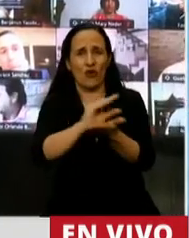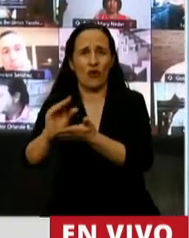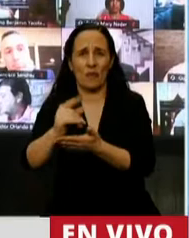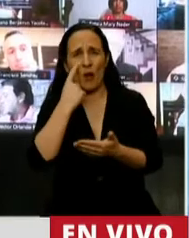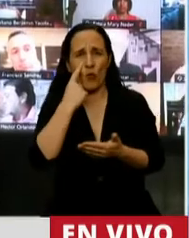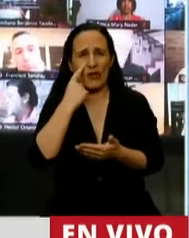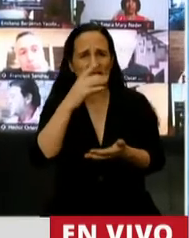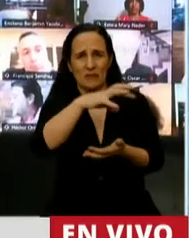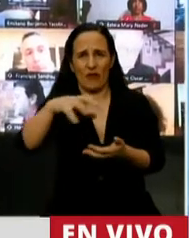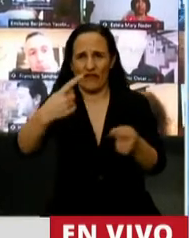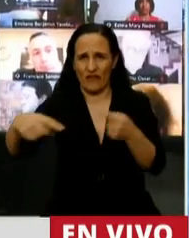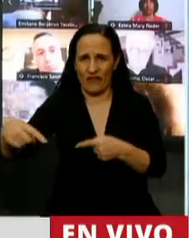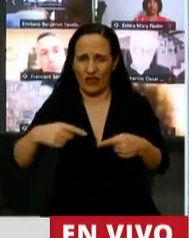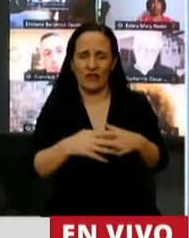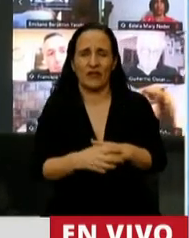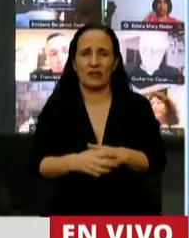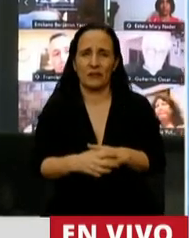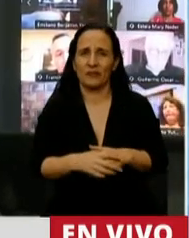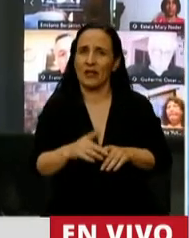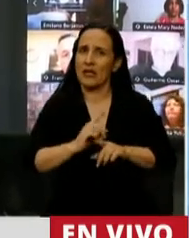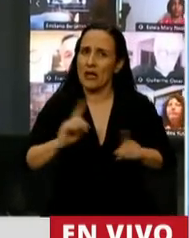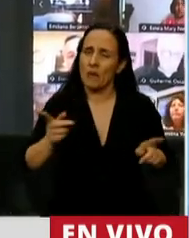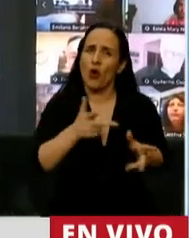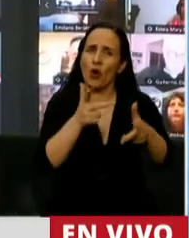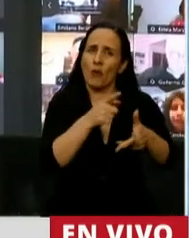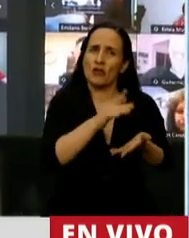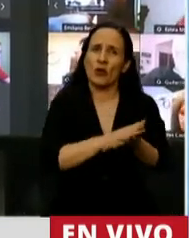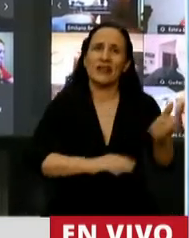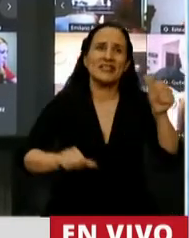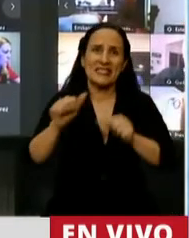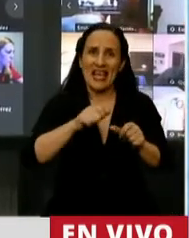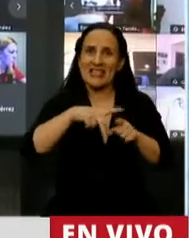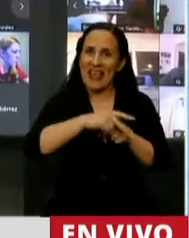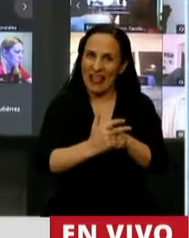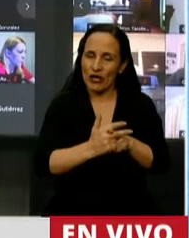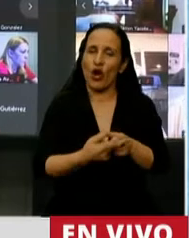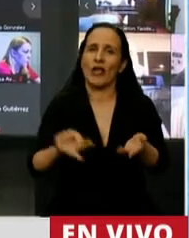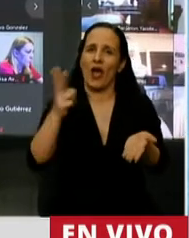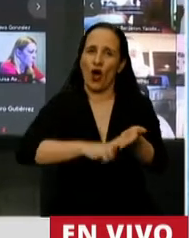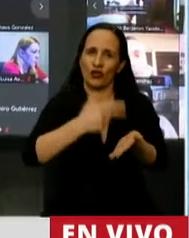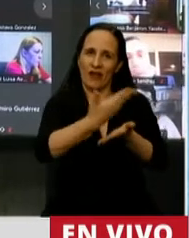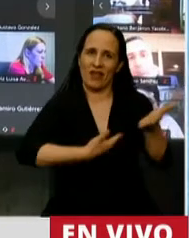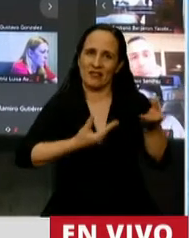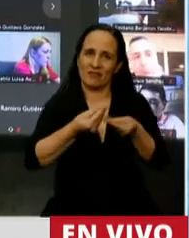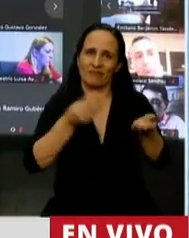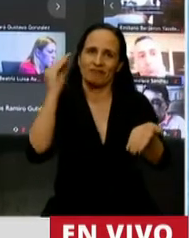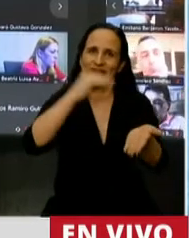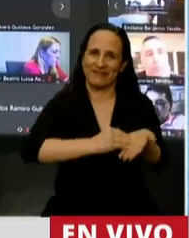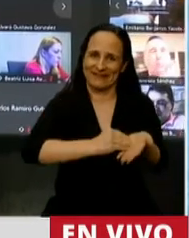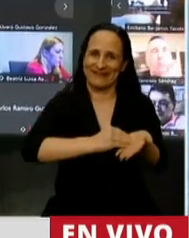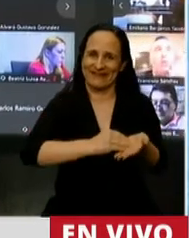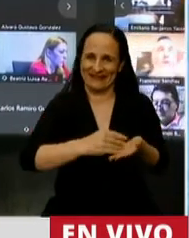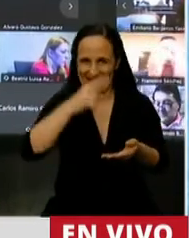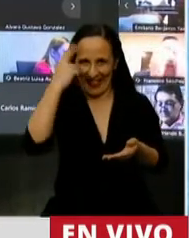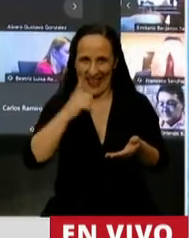municipios. Tampoco nadie habló de que la ciencia y la tecnología vuelven a tener un lugar en la política de nuestro